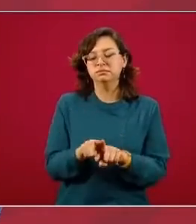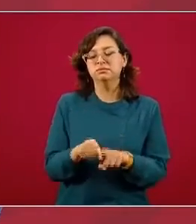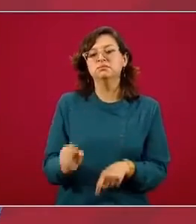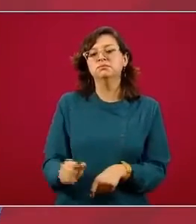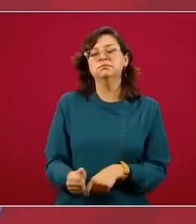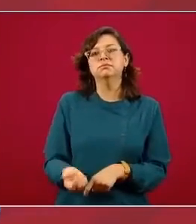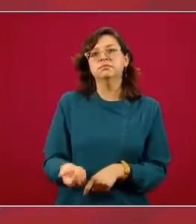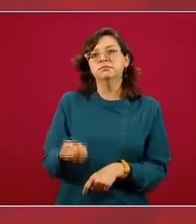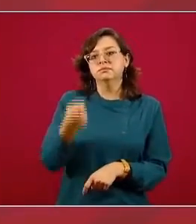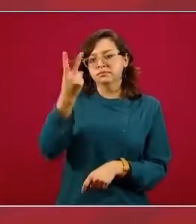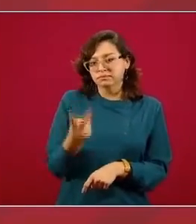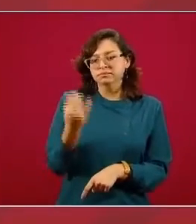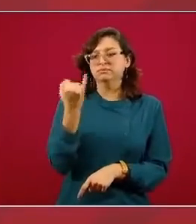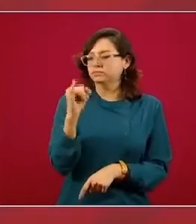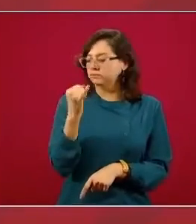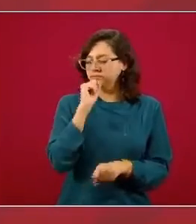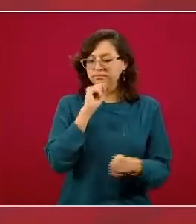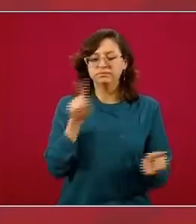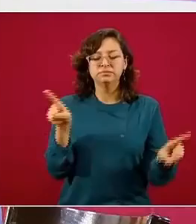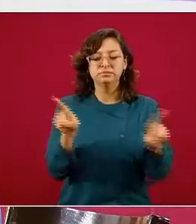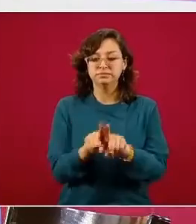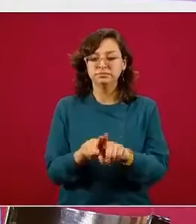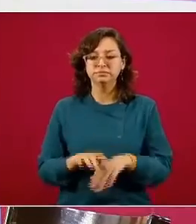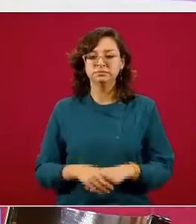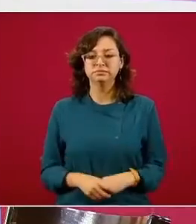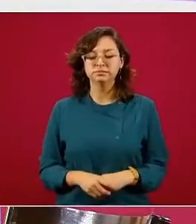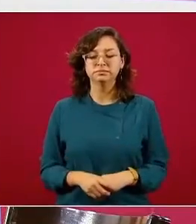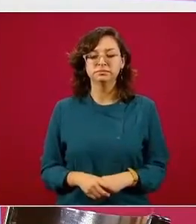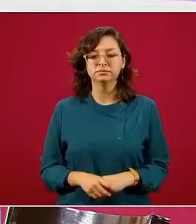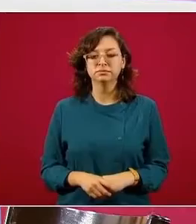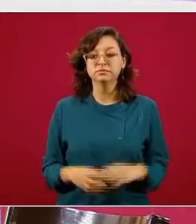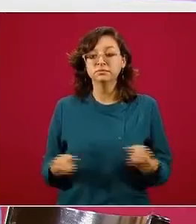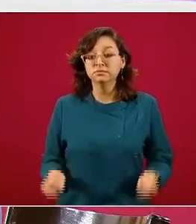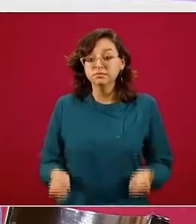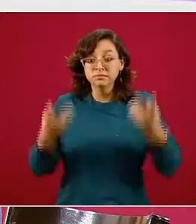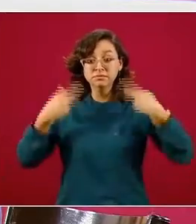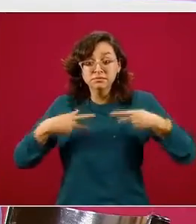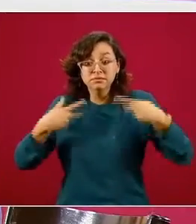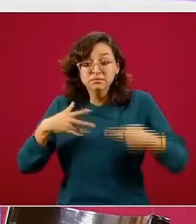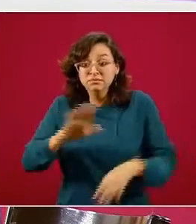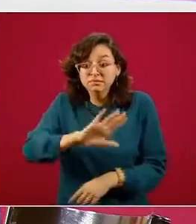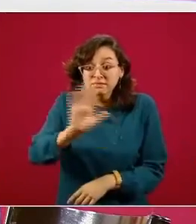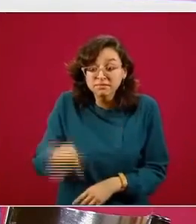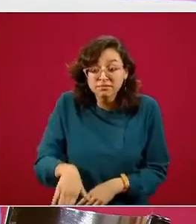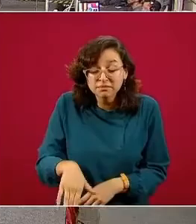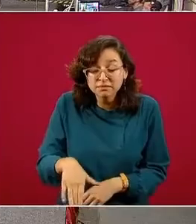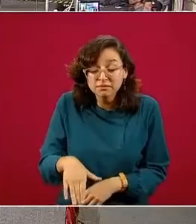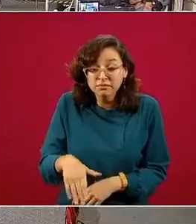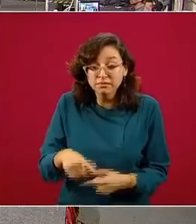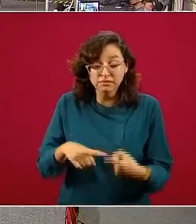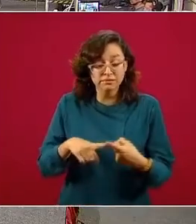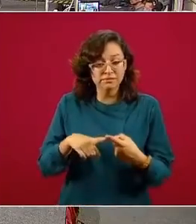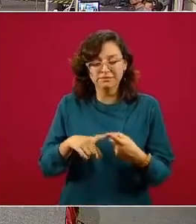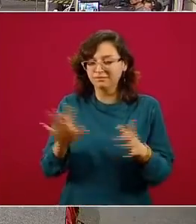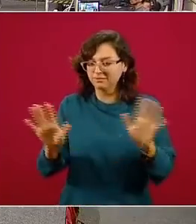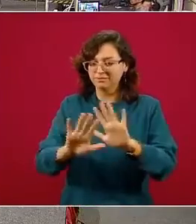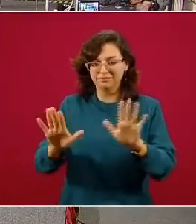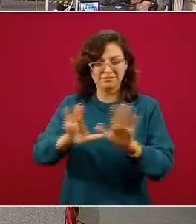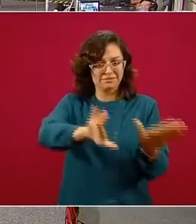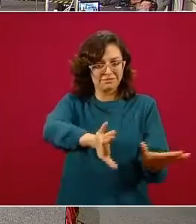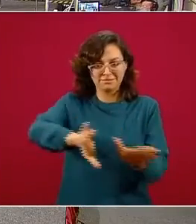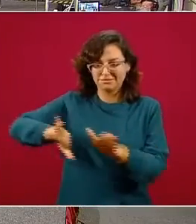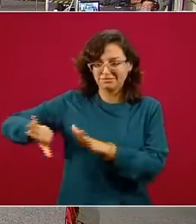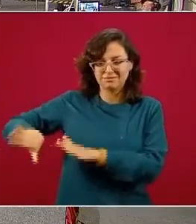de junio no dependen del número de personas fallecidas son cuatro indicadores